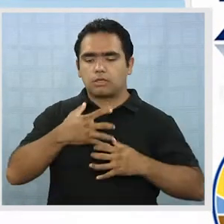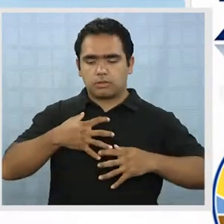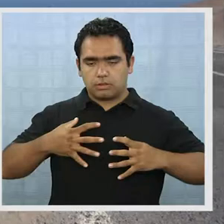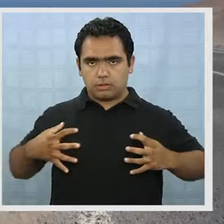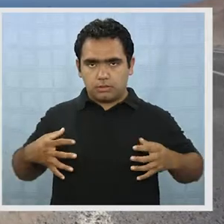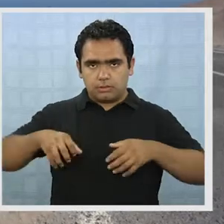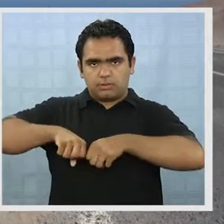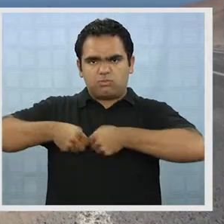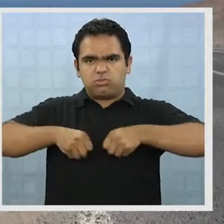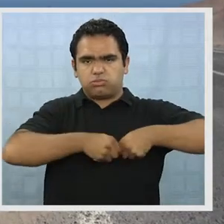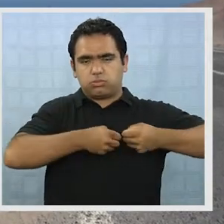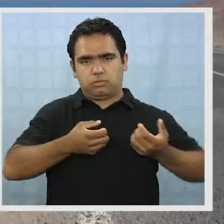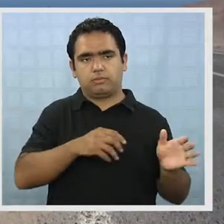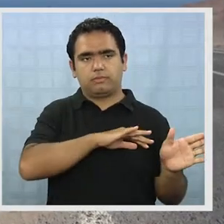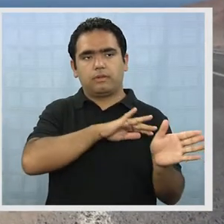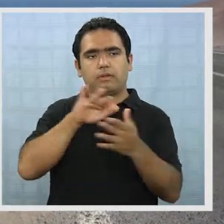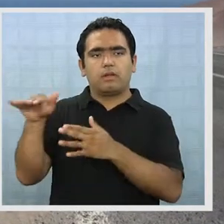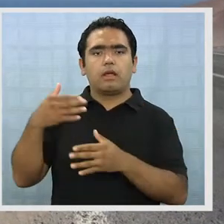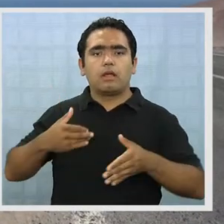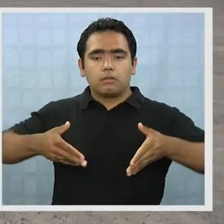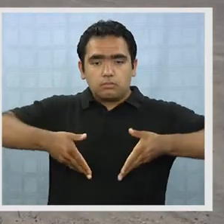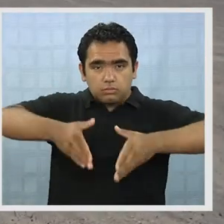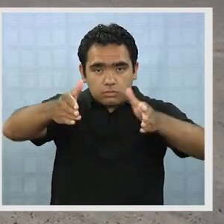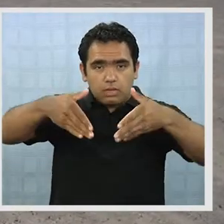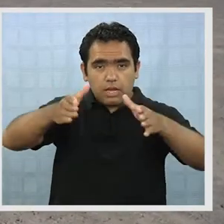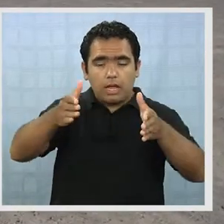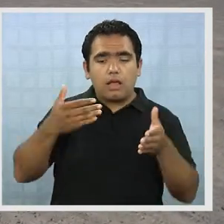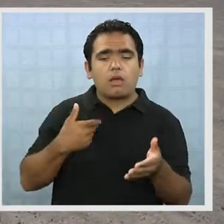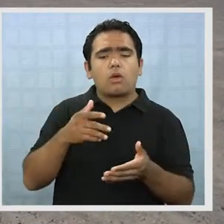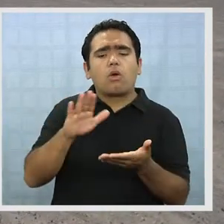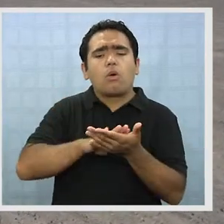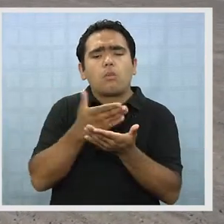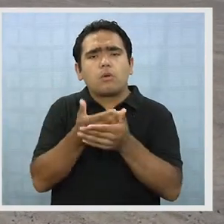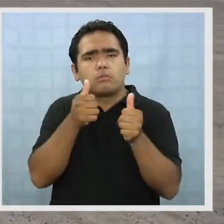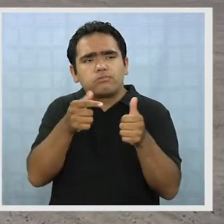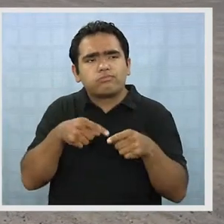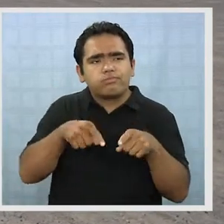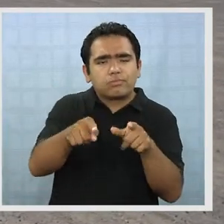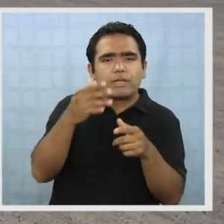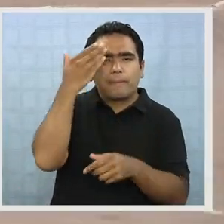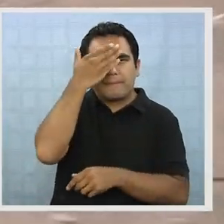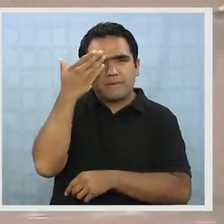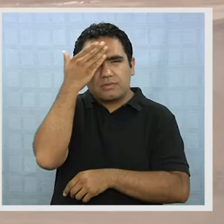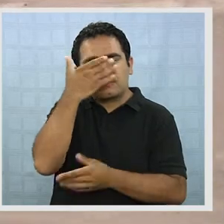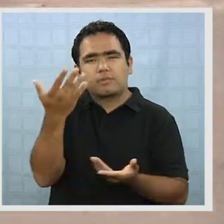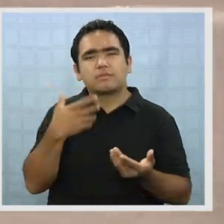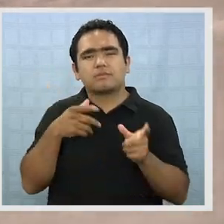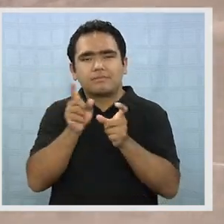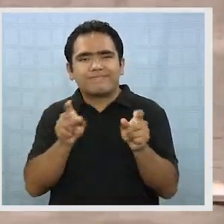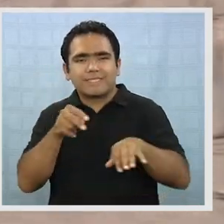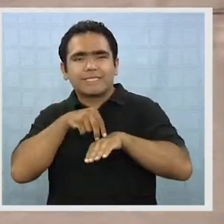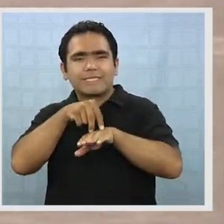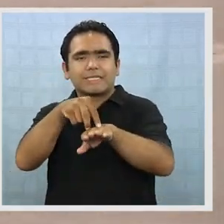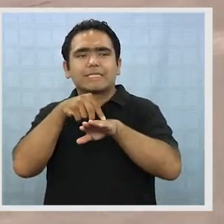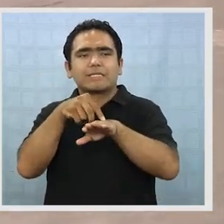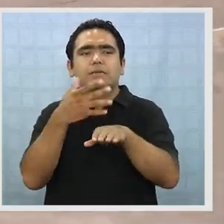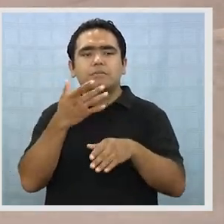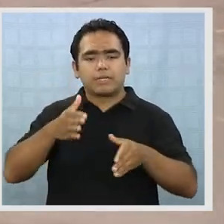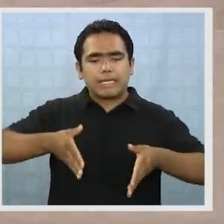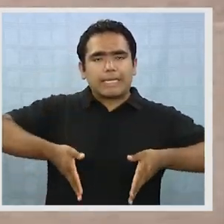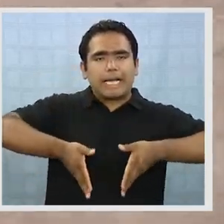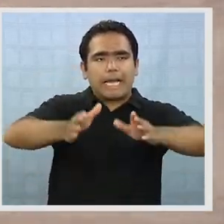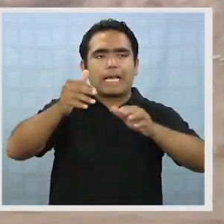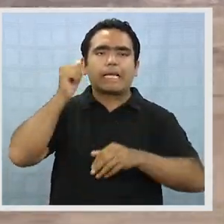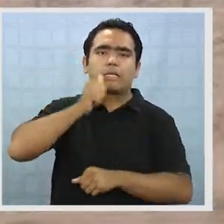costillas. El estado de la carretera costera Ruta A1 es preocupación para trabajadores del transporte quienes transitan